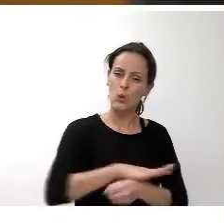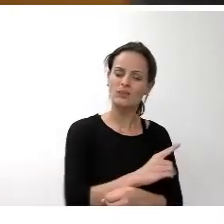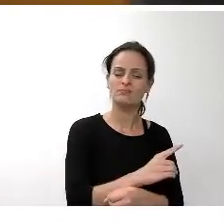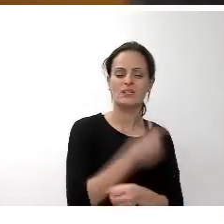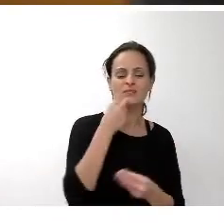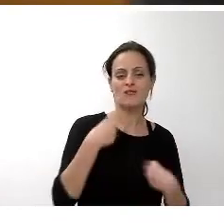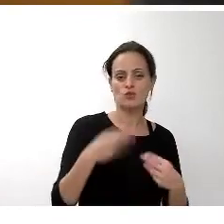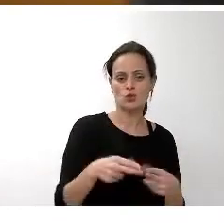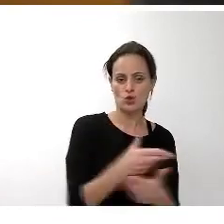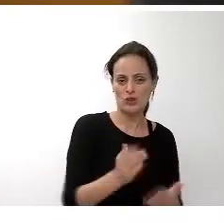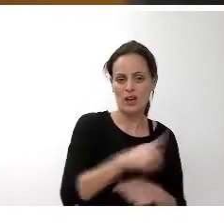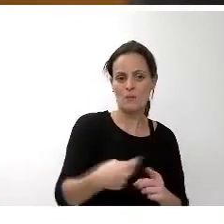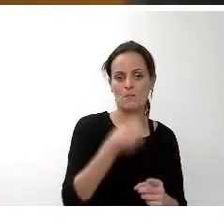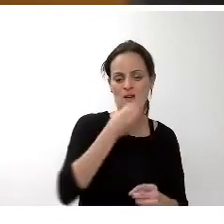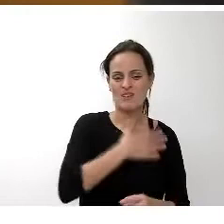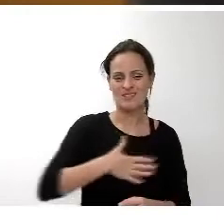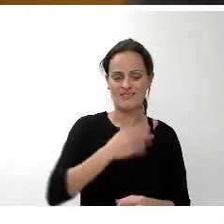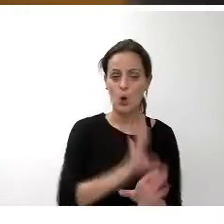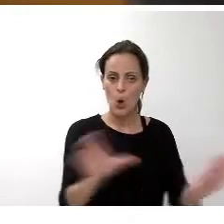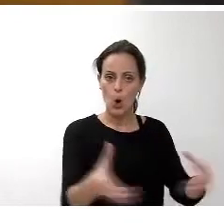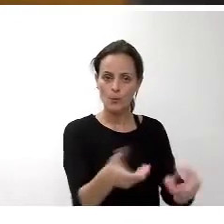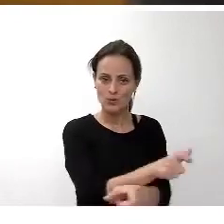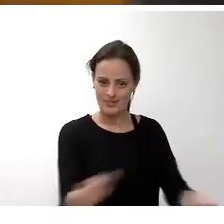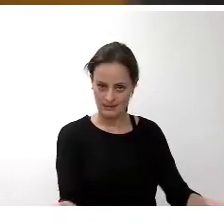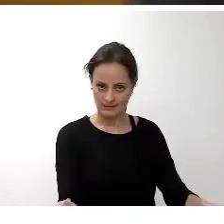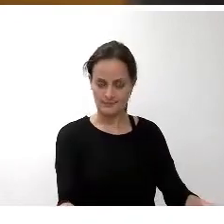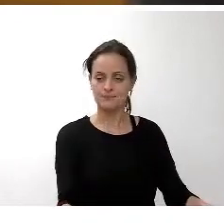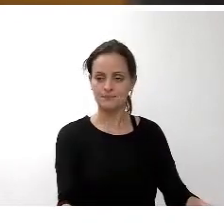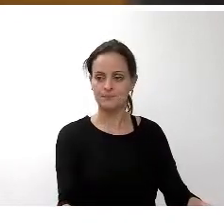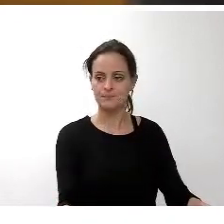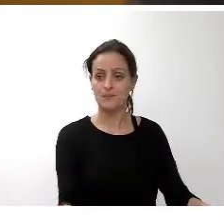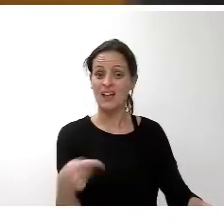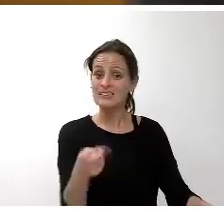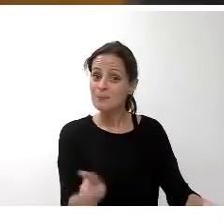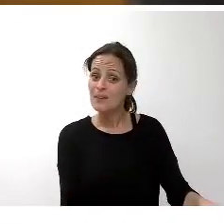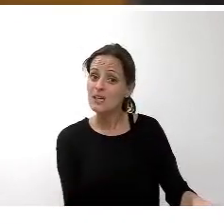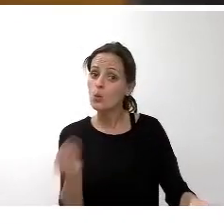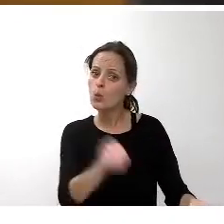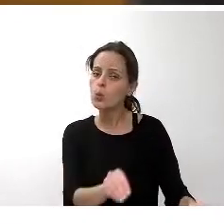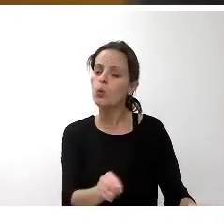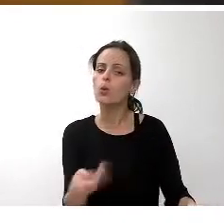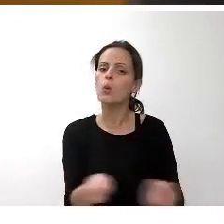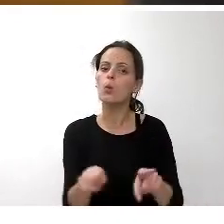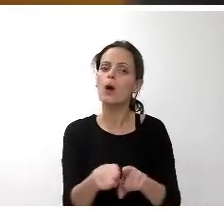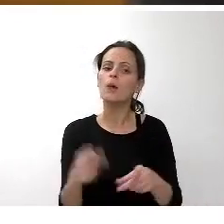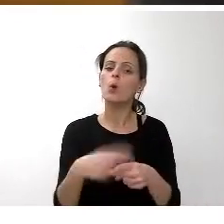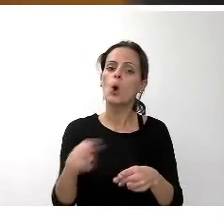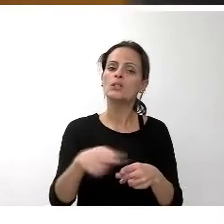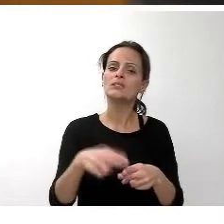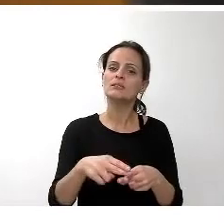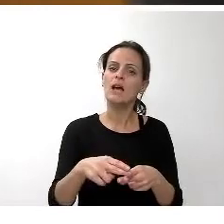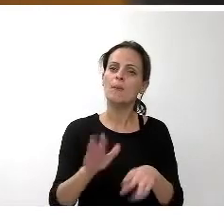en total hay 94 millones de euros aquí también están incluidas las políticas vinculadas a promover gobierno abierto